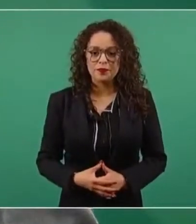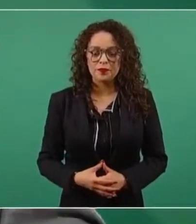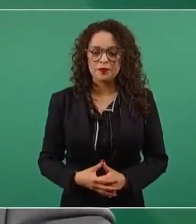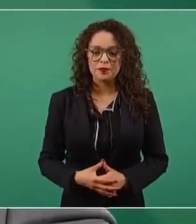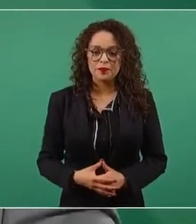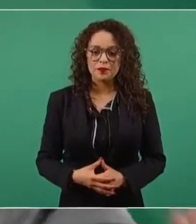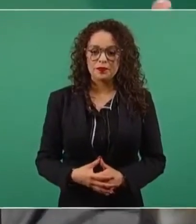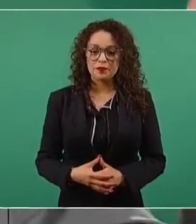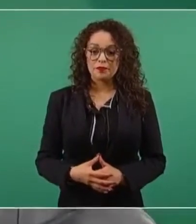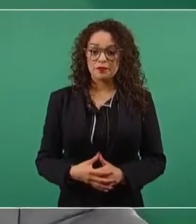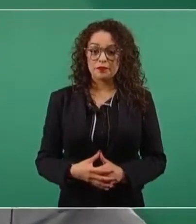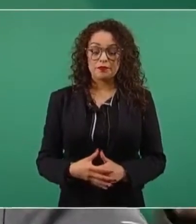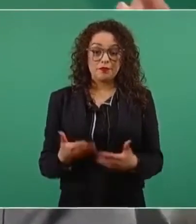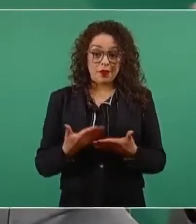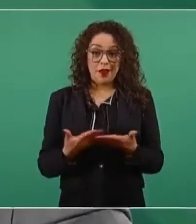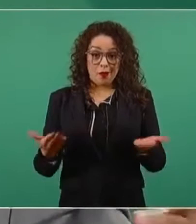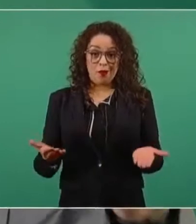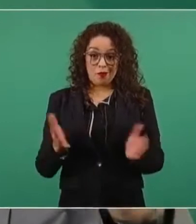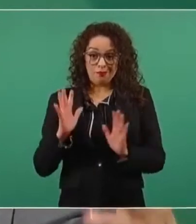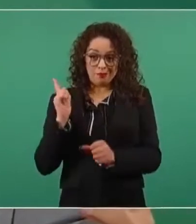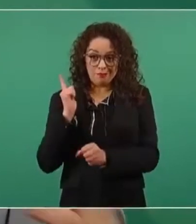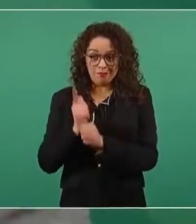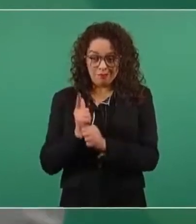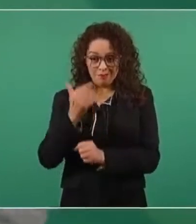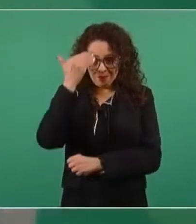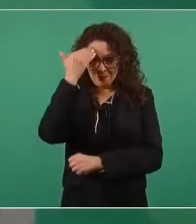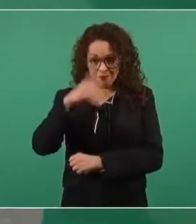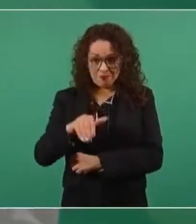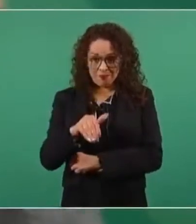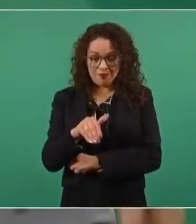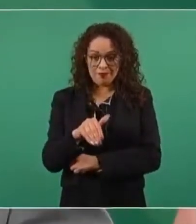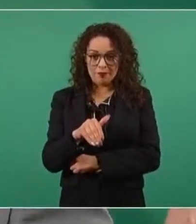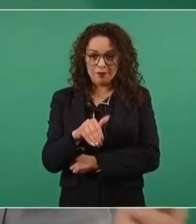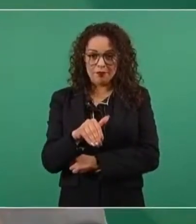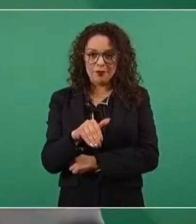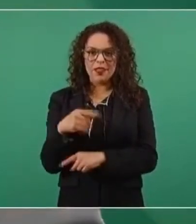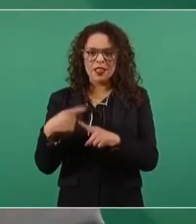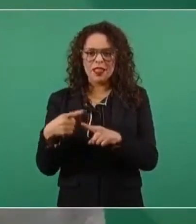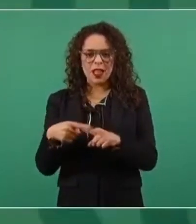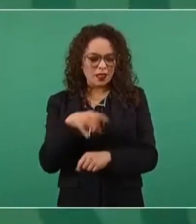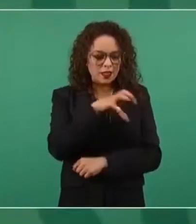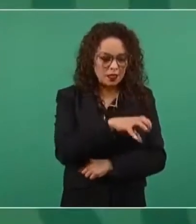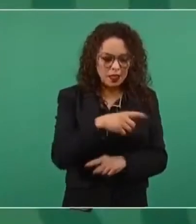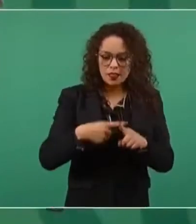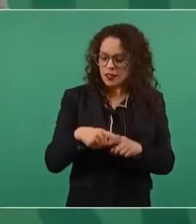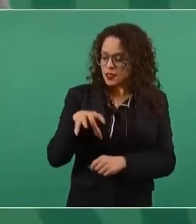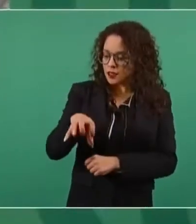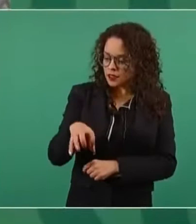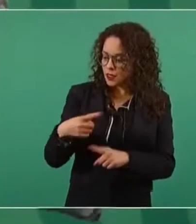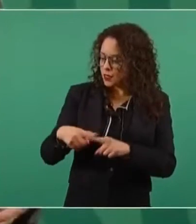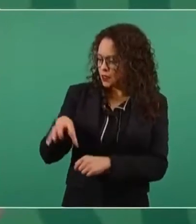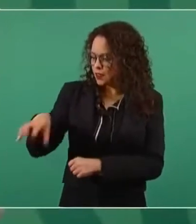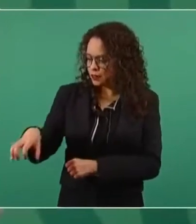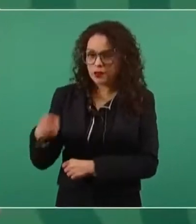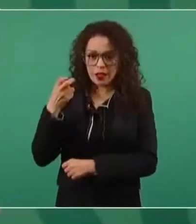Y ya sabemos quién está de un lado, quién está del otro y no tengamos miedo a